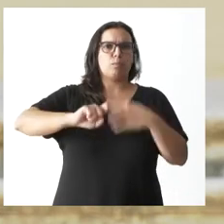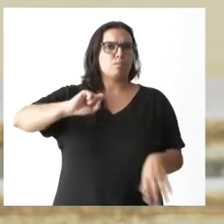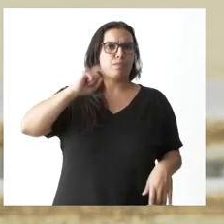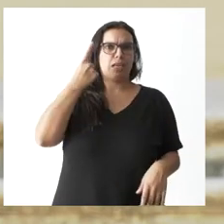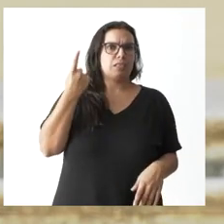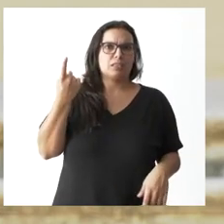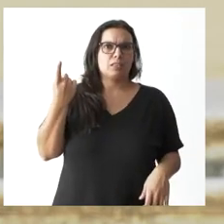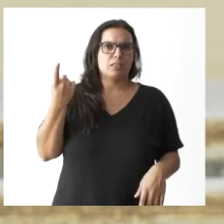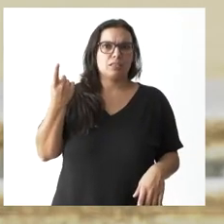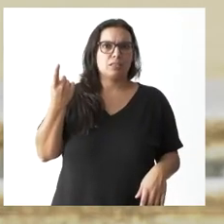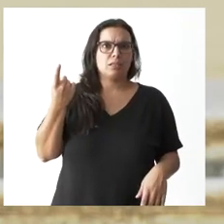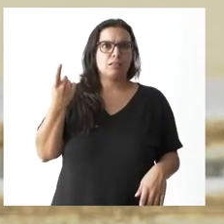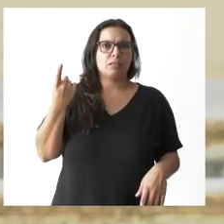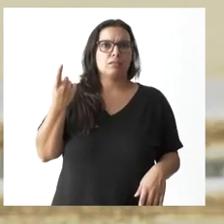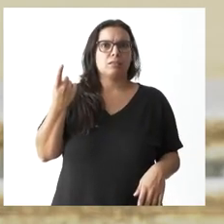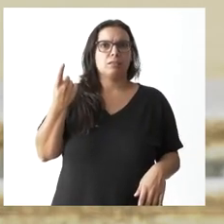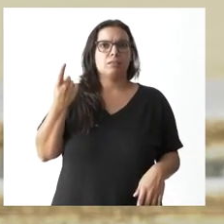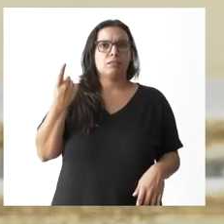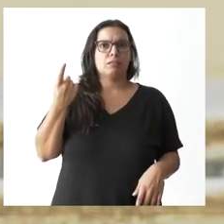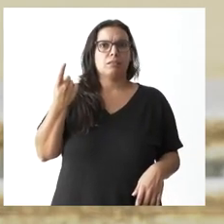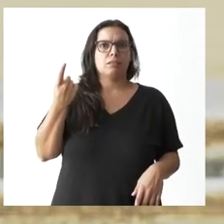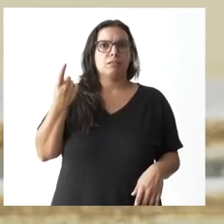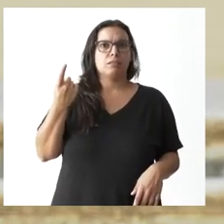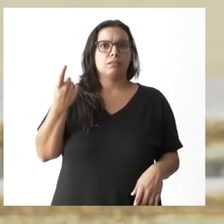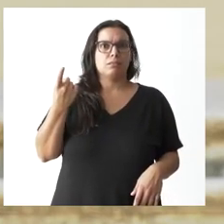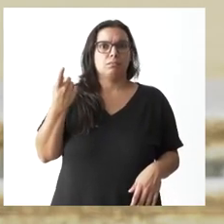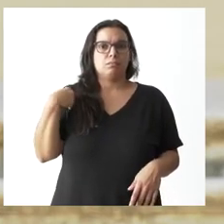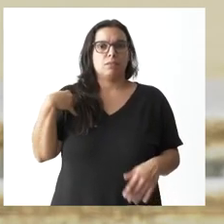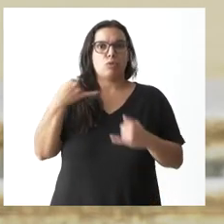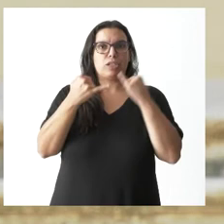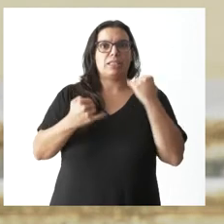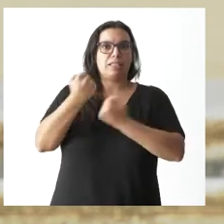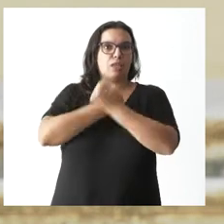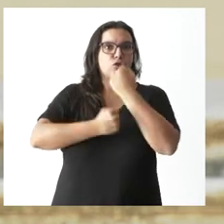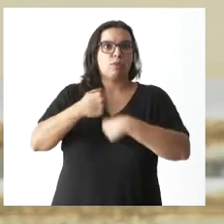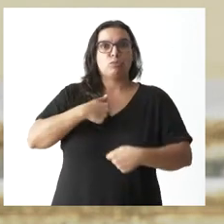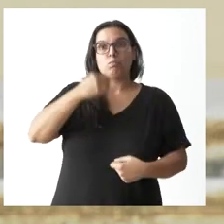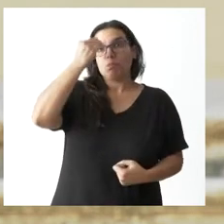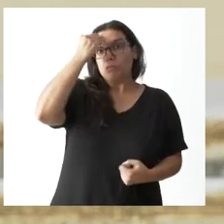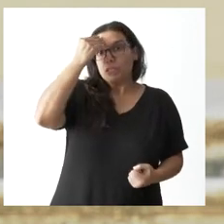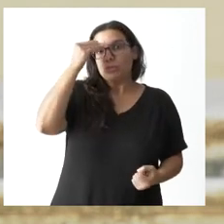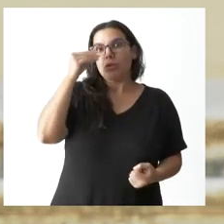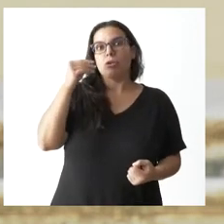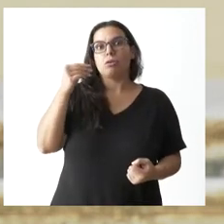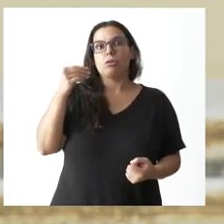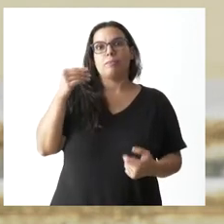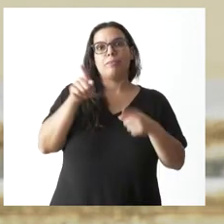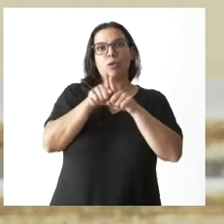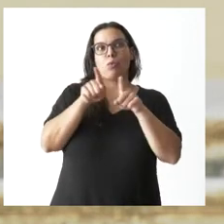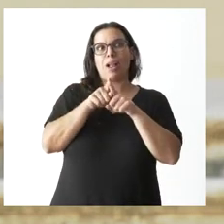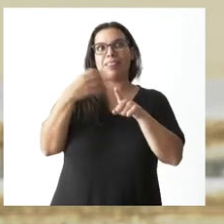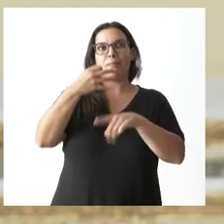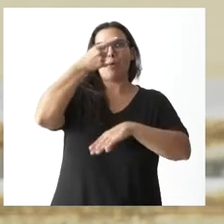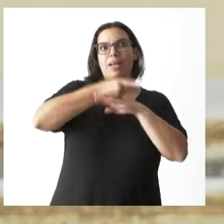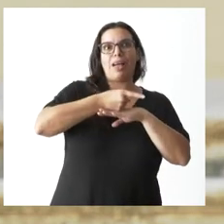la parte más dura de la crisis económica yo creo que en eso desenfoca el tiro creo que es más